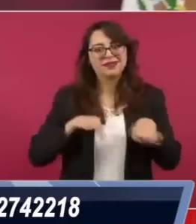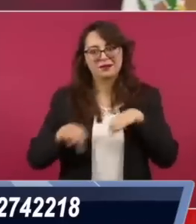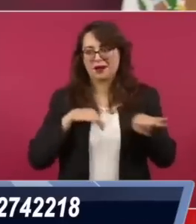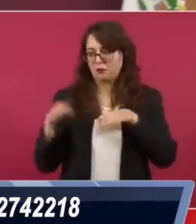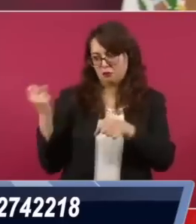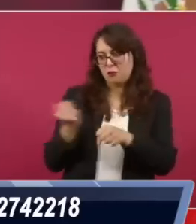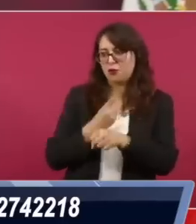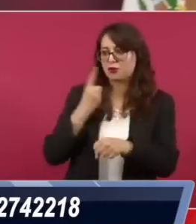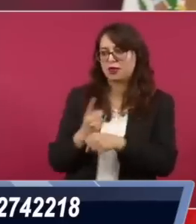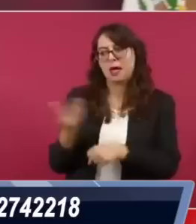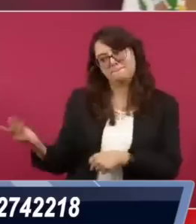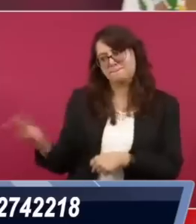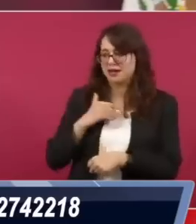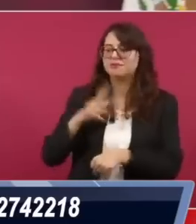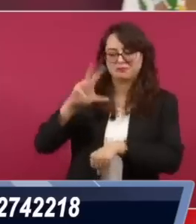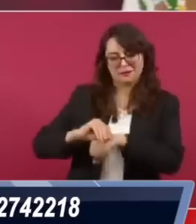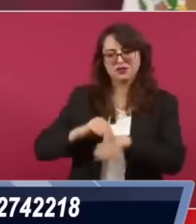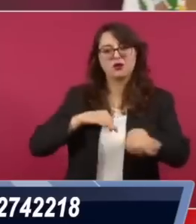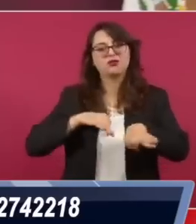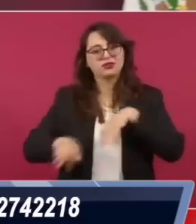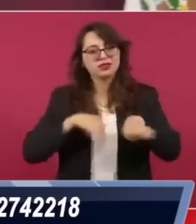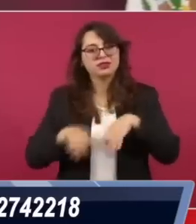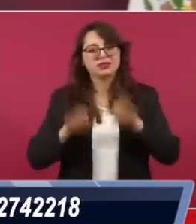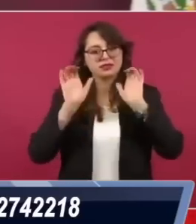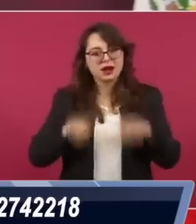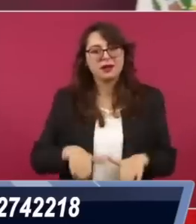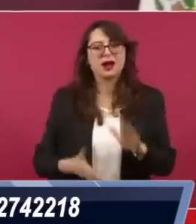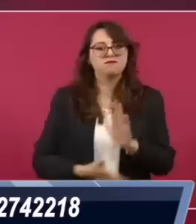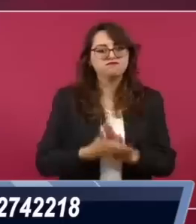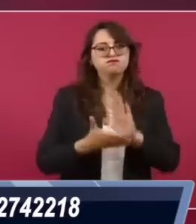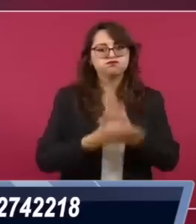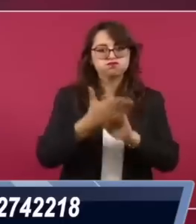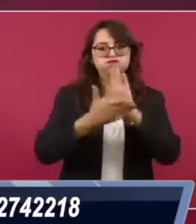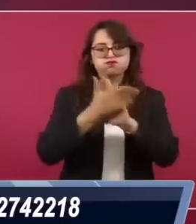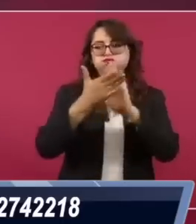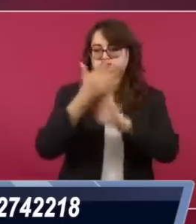visas temporales para trabajar en obras públicas en México,